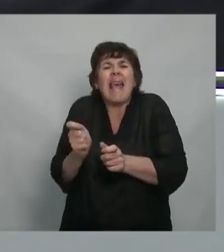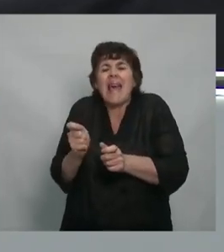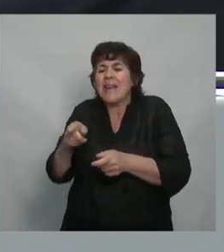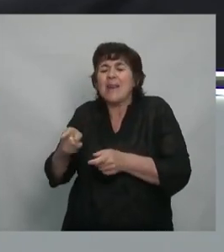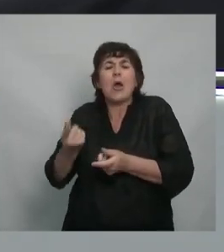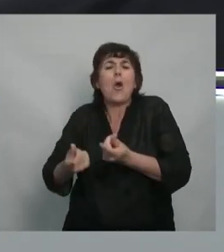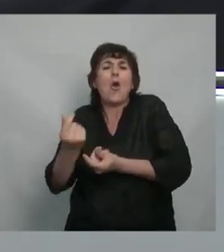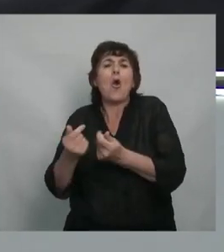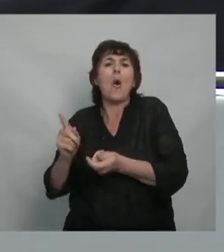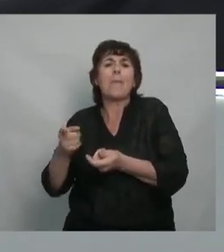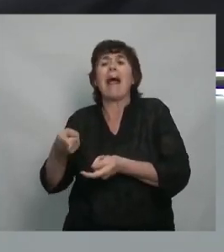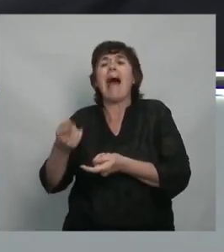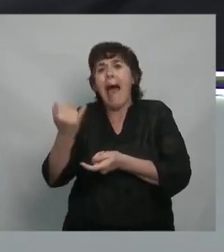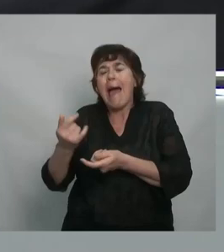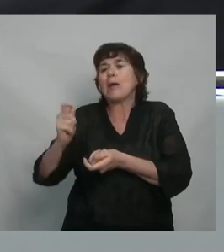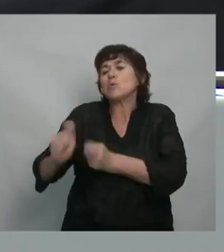abaches,